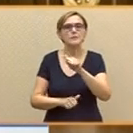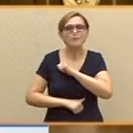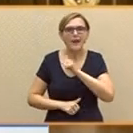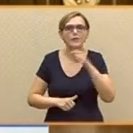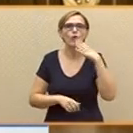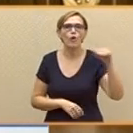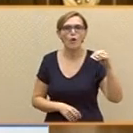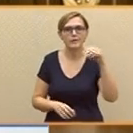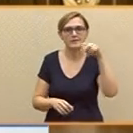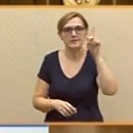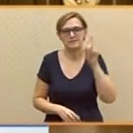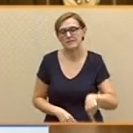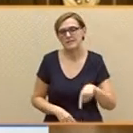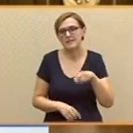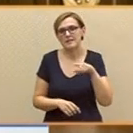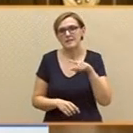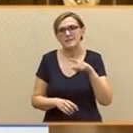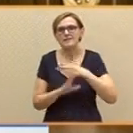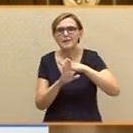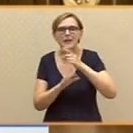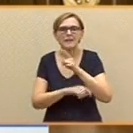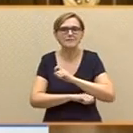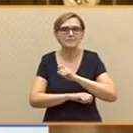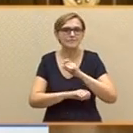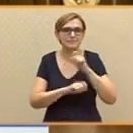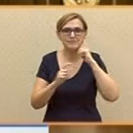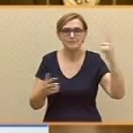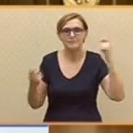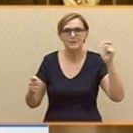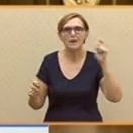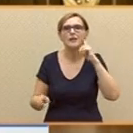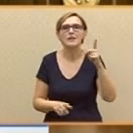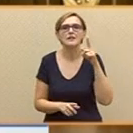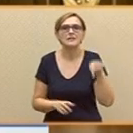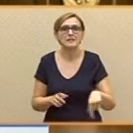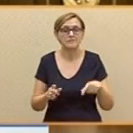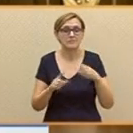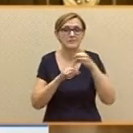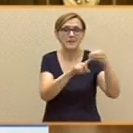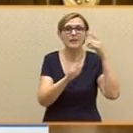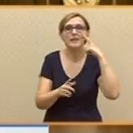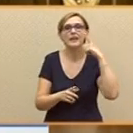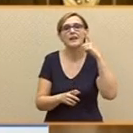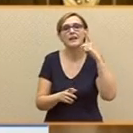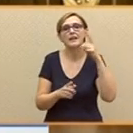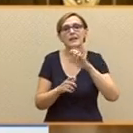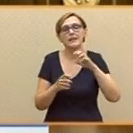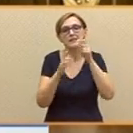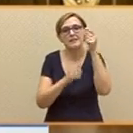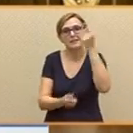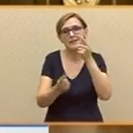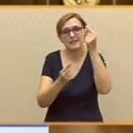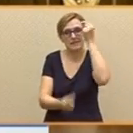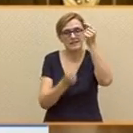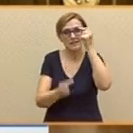absolutamente escandalosos. Gracias a ustedes, señor Rajoy, encabezamos las estadísticas europeas en desigualdad. Con ustedes,